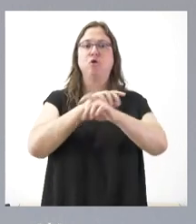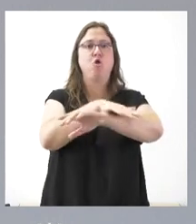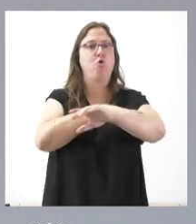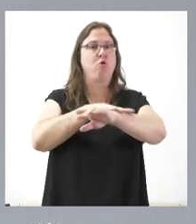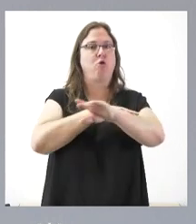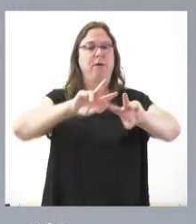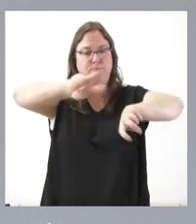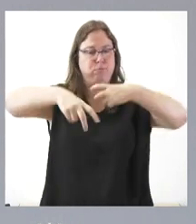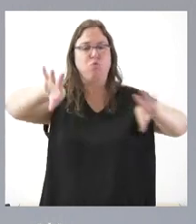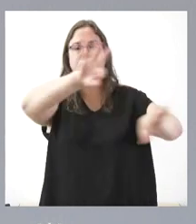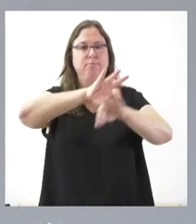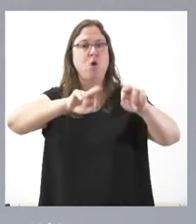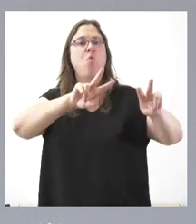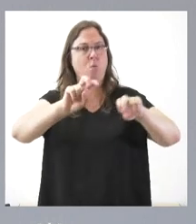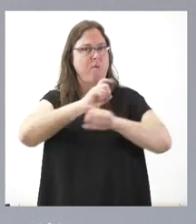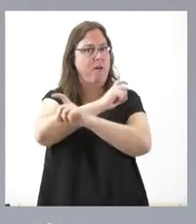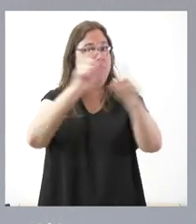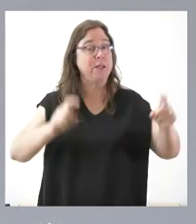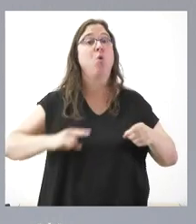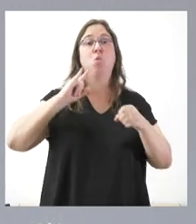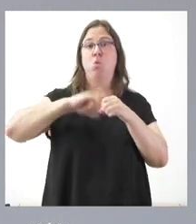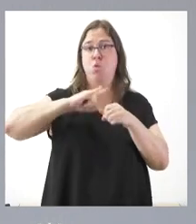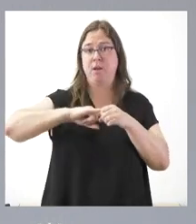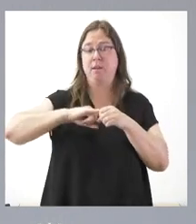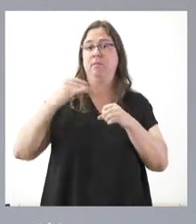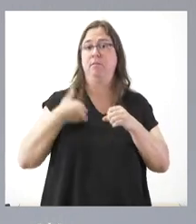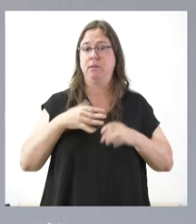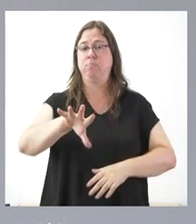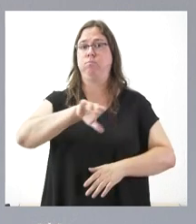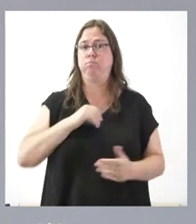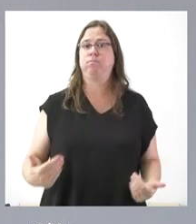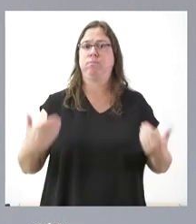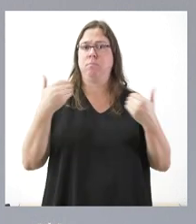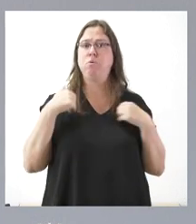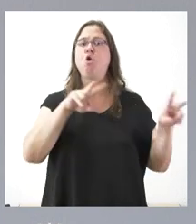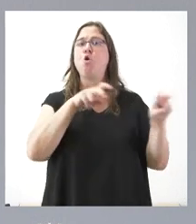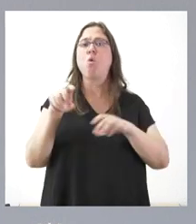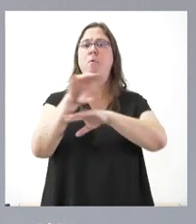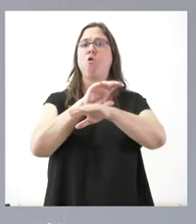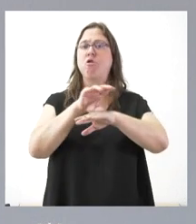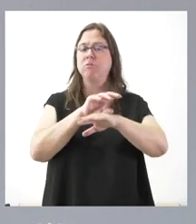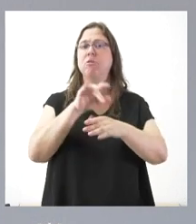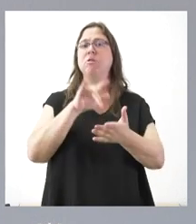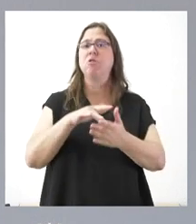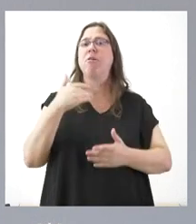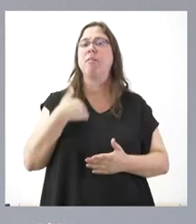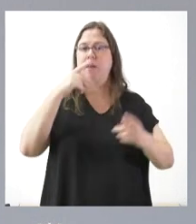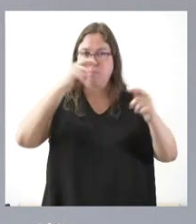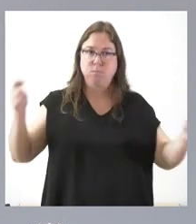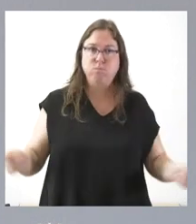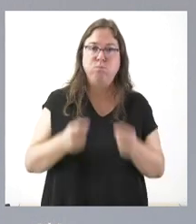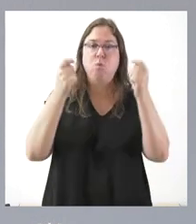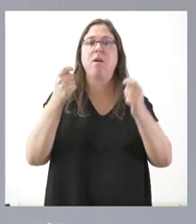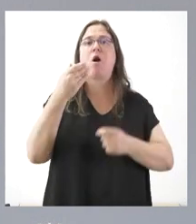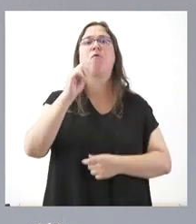del Gobierno de Castilla y León. El lunes tomaron posesión los nuevos consejeros tras haber sido publicado en el boletín